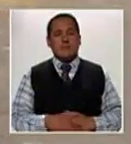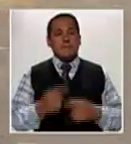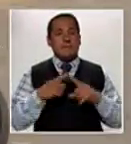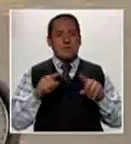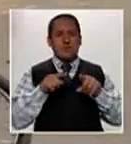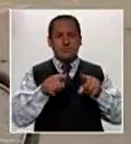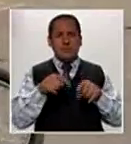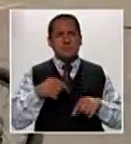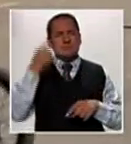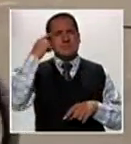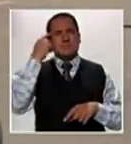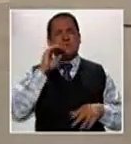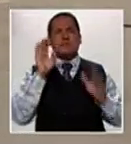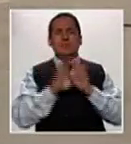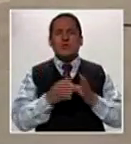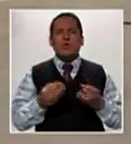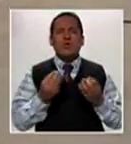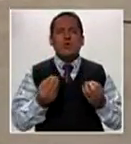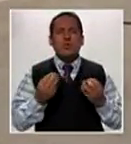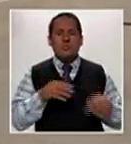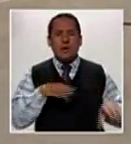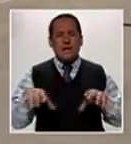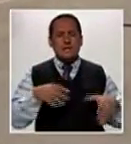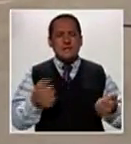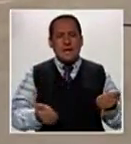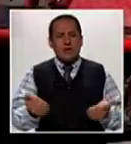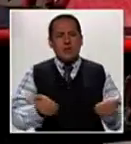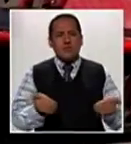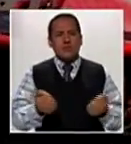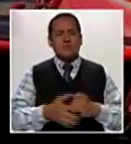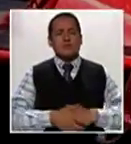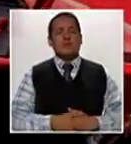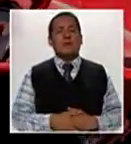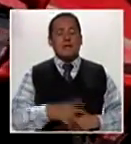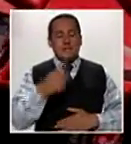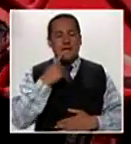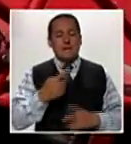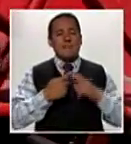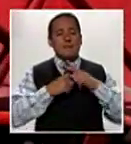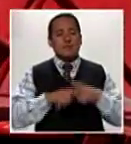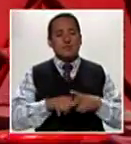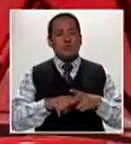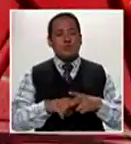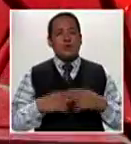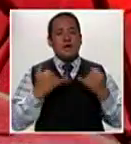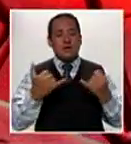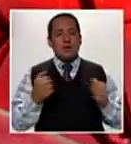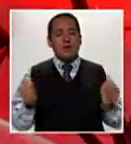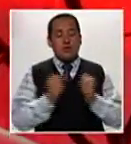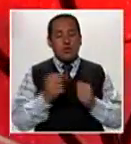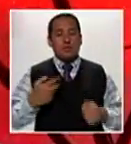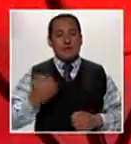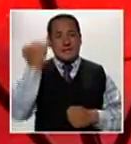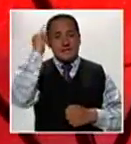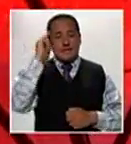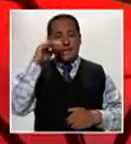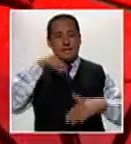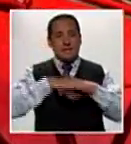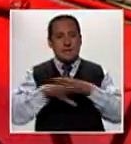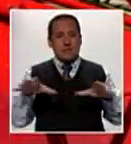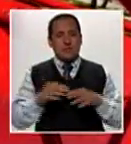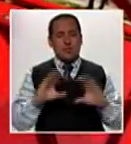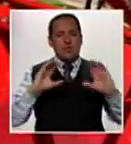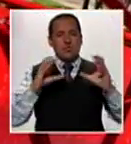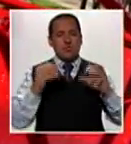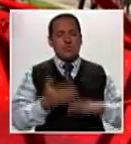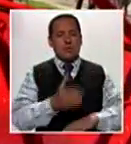Pero ustedes se preguntarán, ¿cómo funciona este vehículo? Han nacido como una idea dentro de